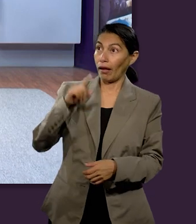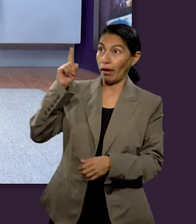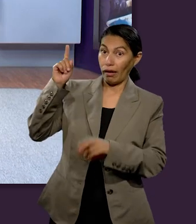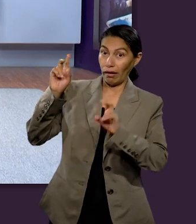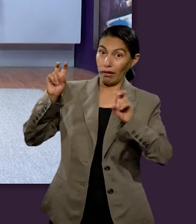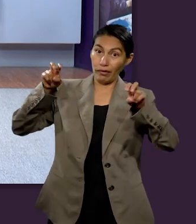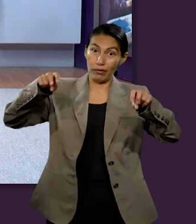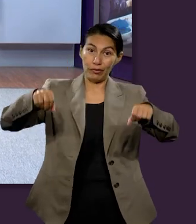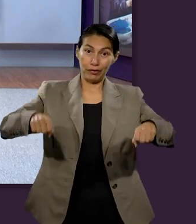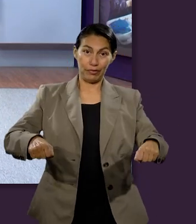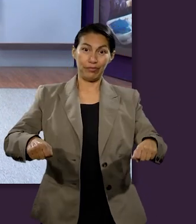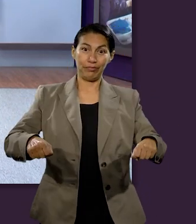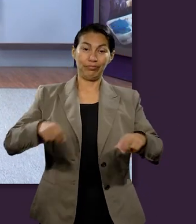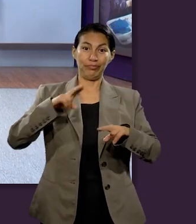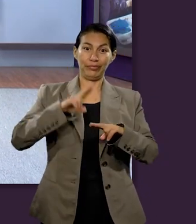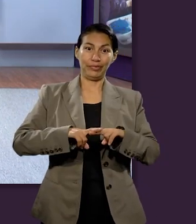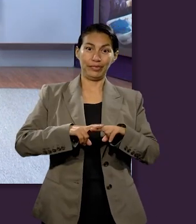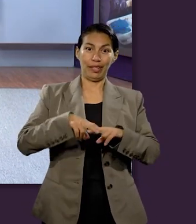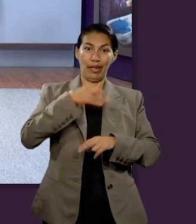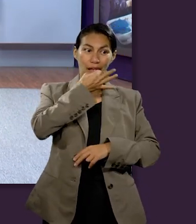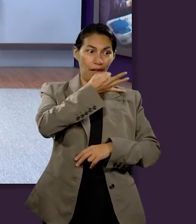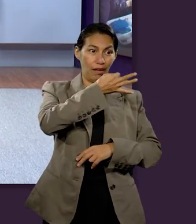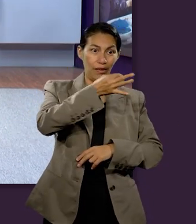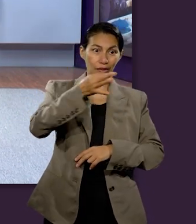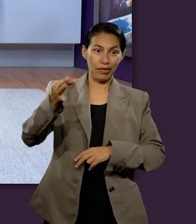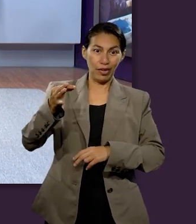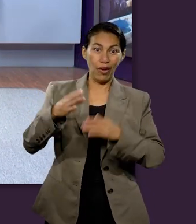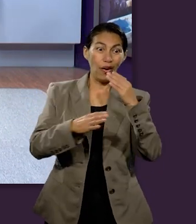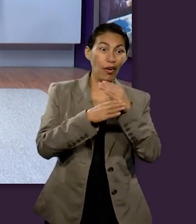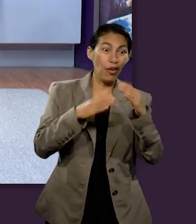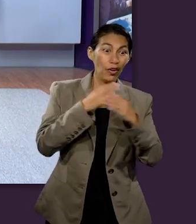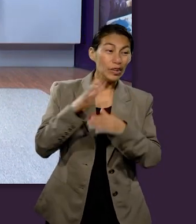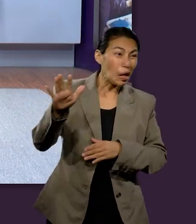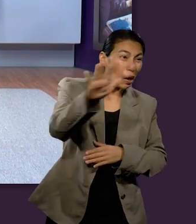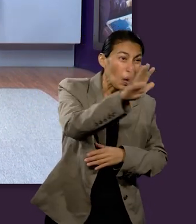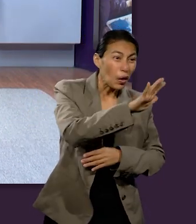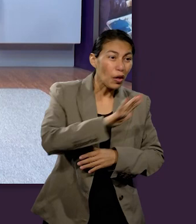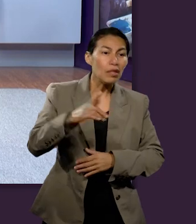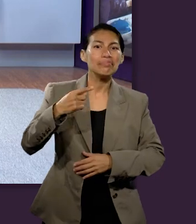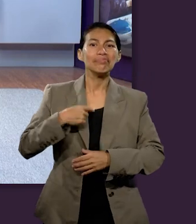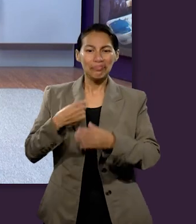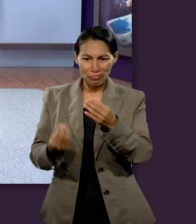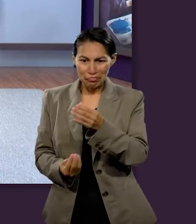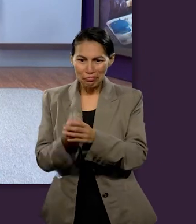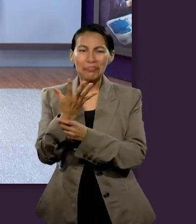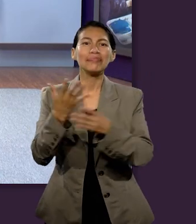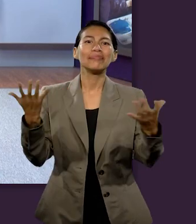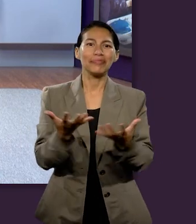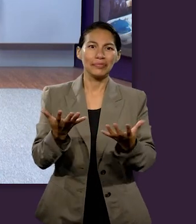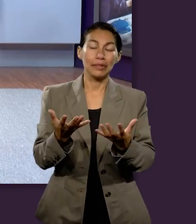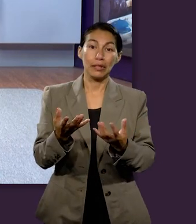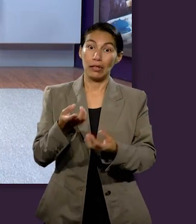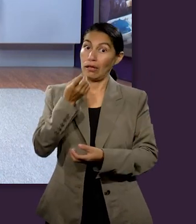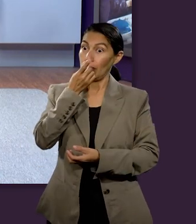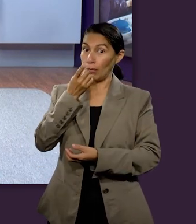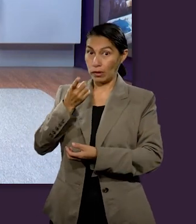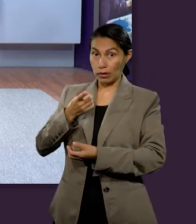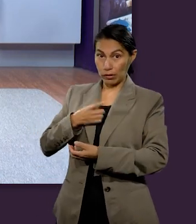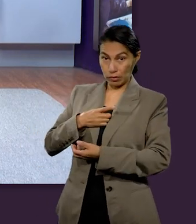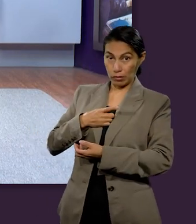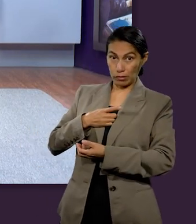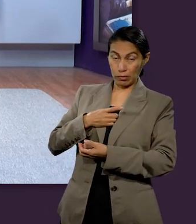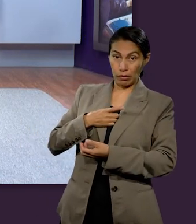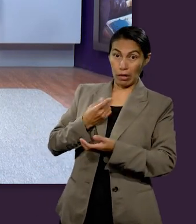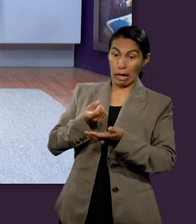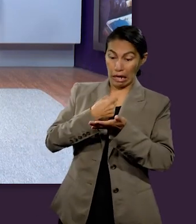Y el que estaba sentado en el trono dijo, he aquí yo hago nuevas todas las cosas. Y me dijo,